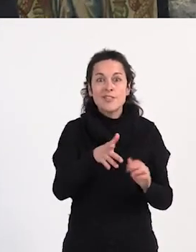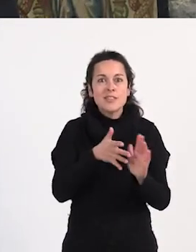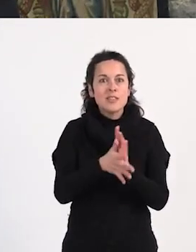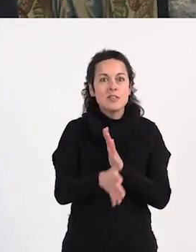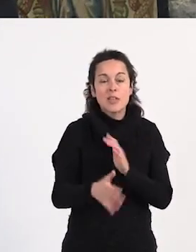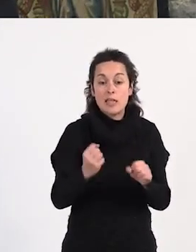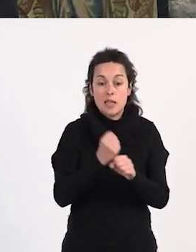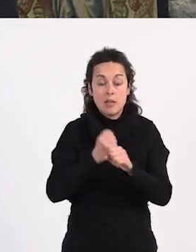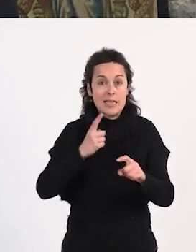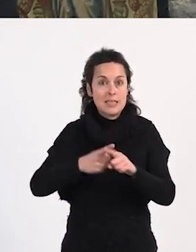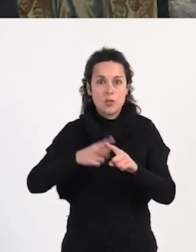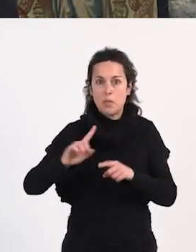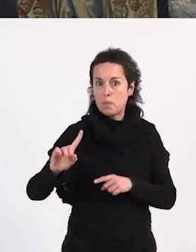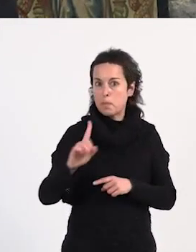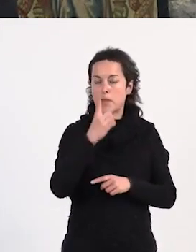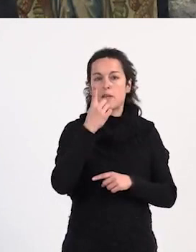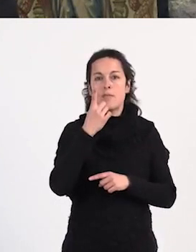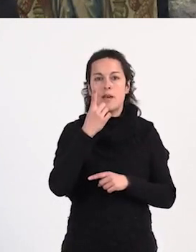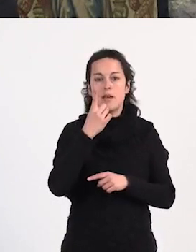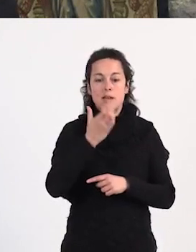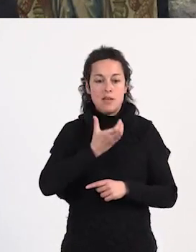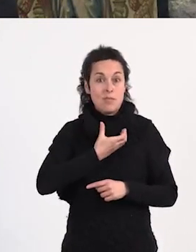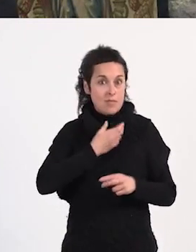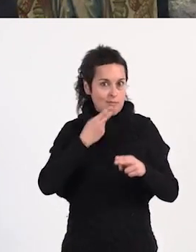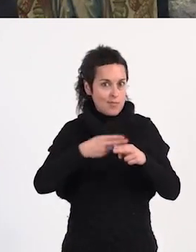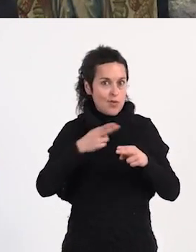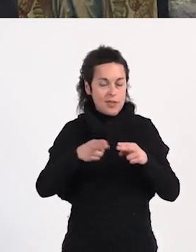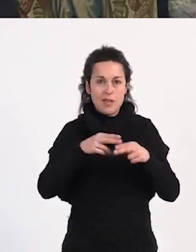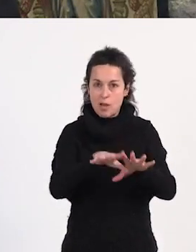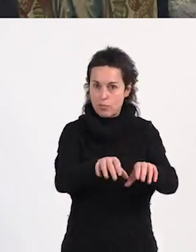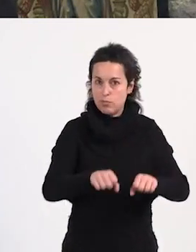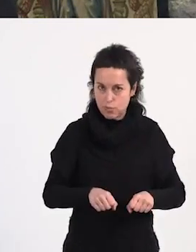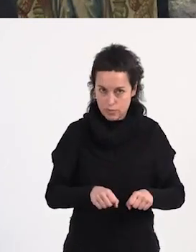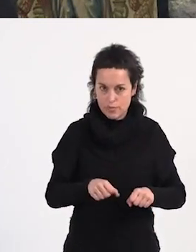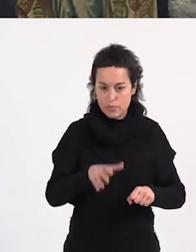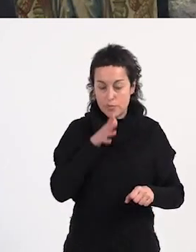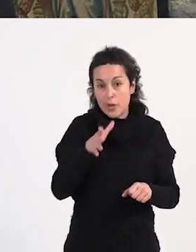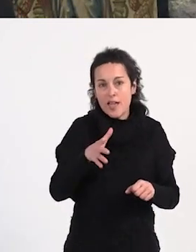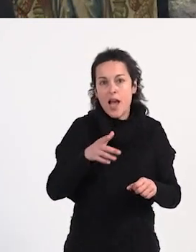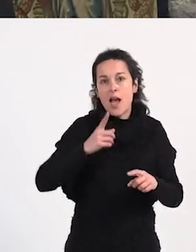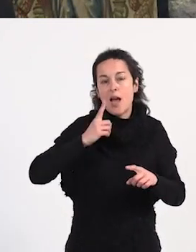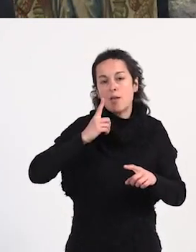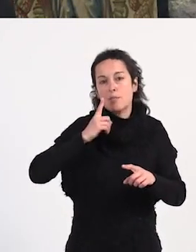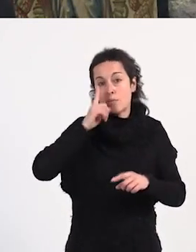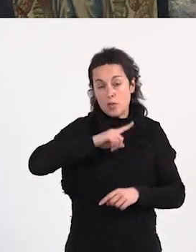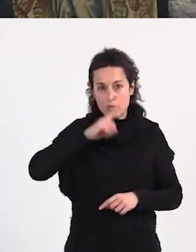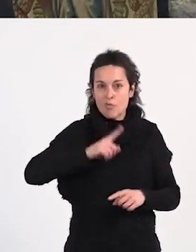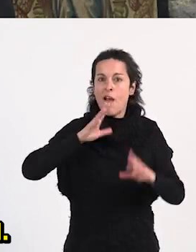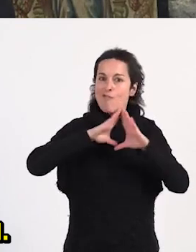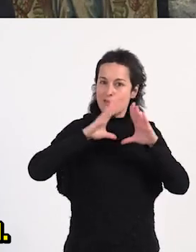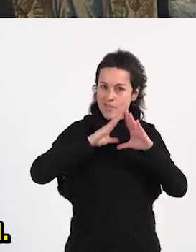trabajadora sexual que llega a la política municipal desde su activismo como prostituta feminista.